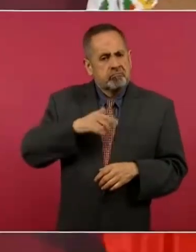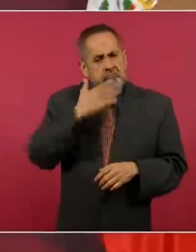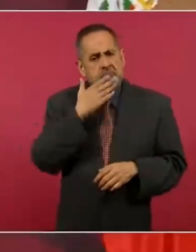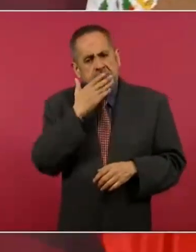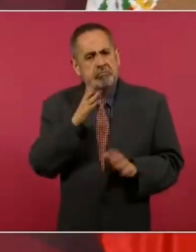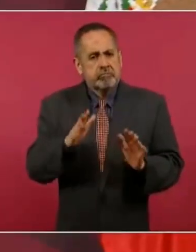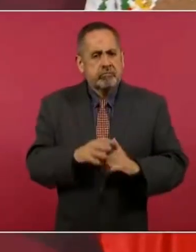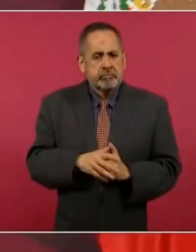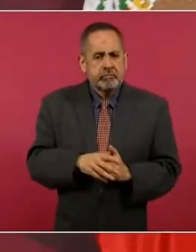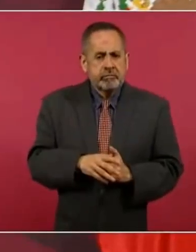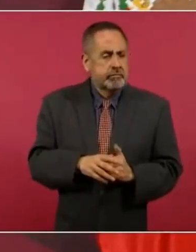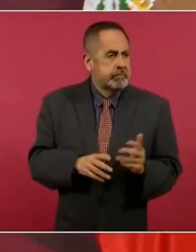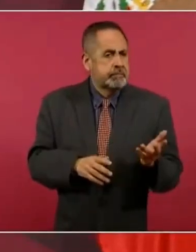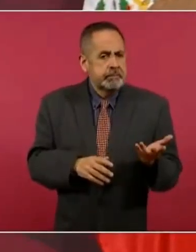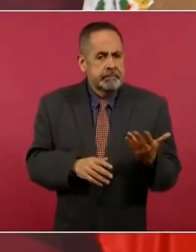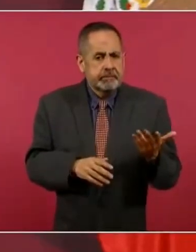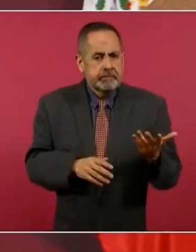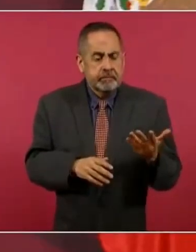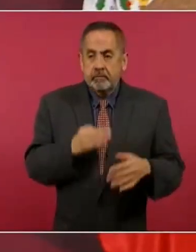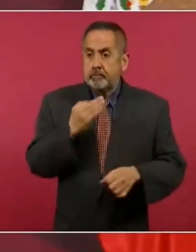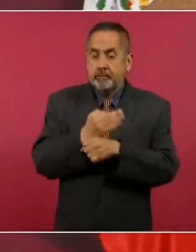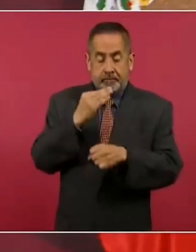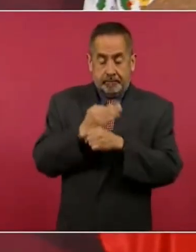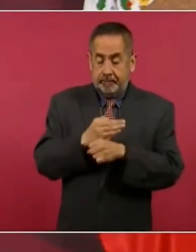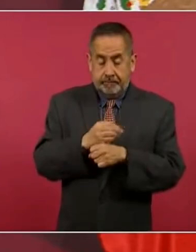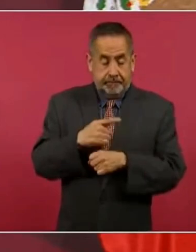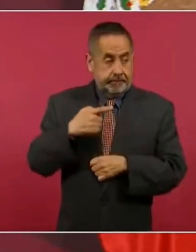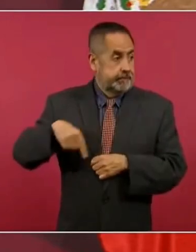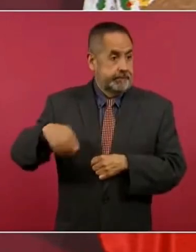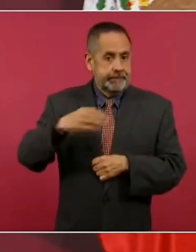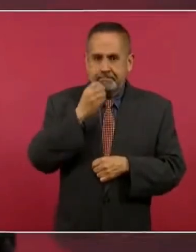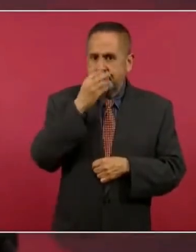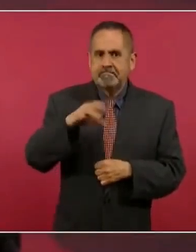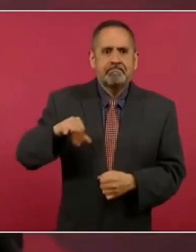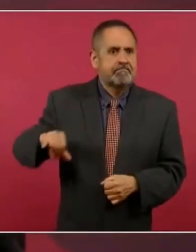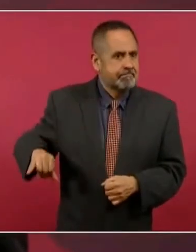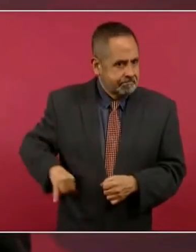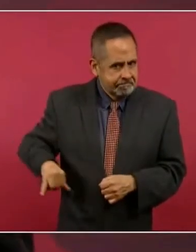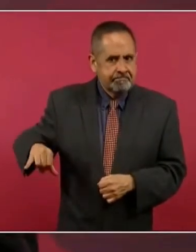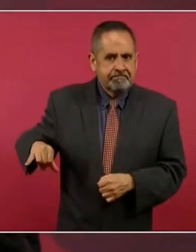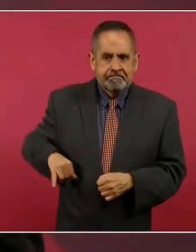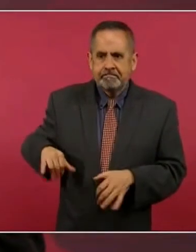Nos están tocando vivir tiempos interesantes.